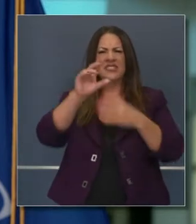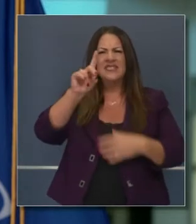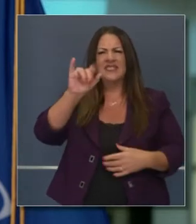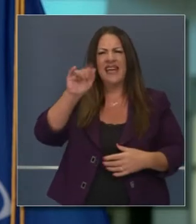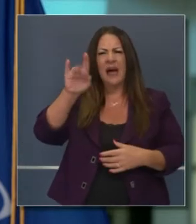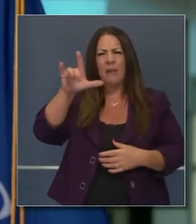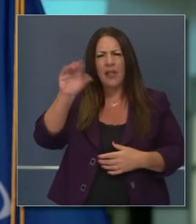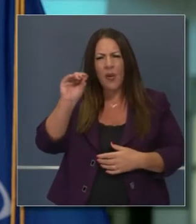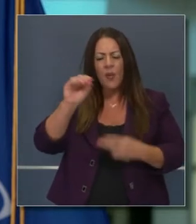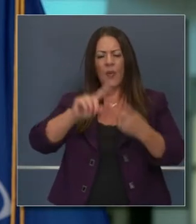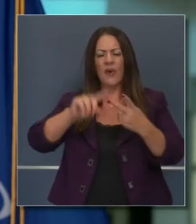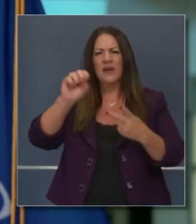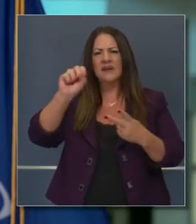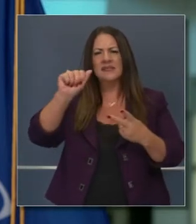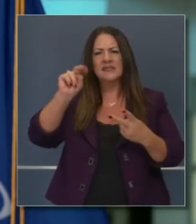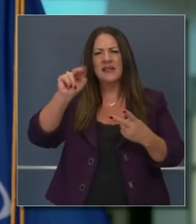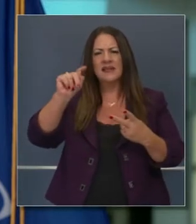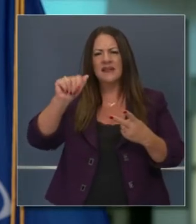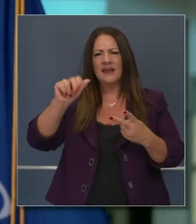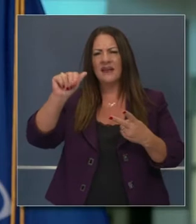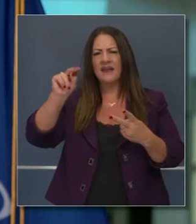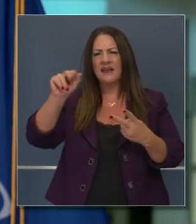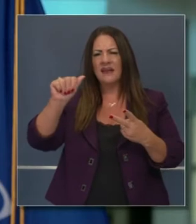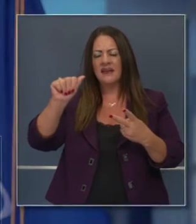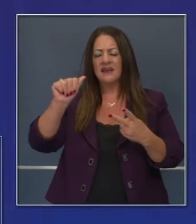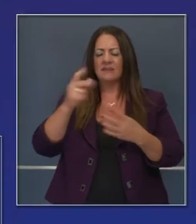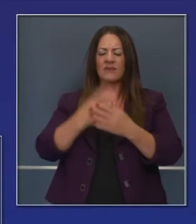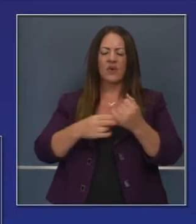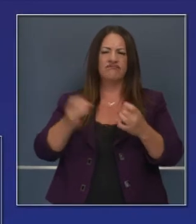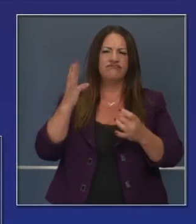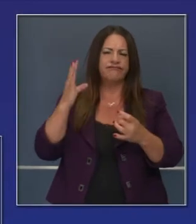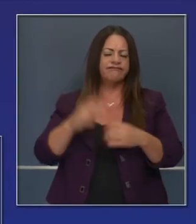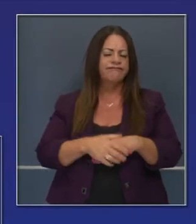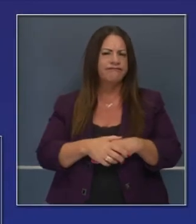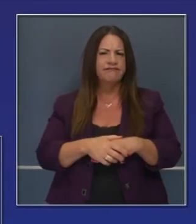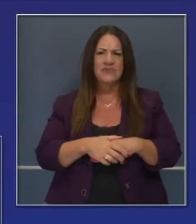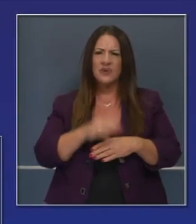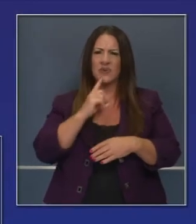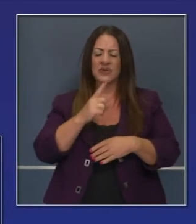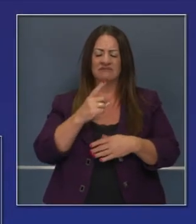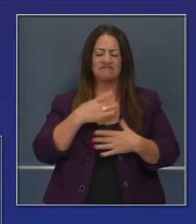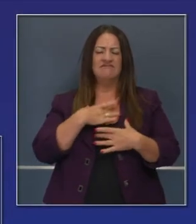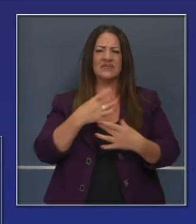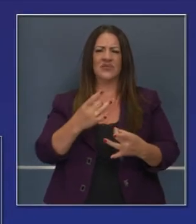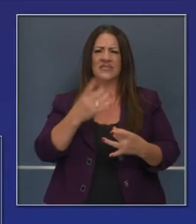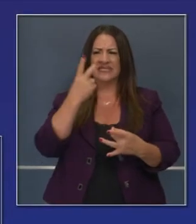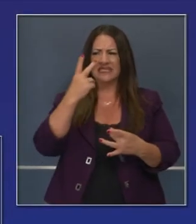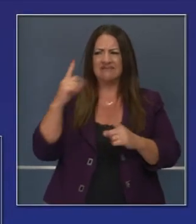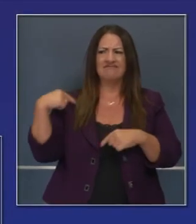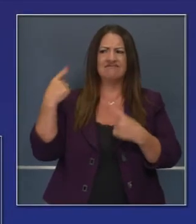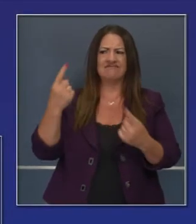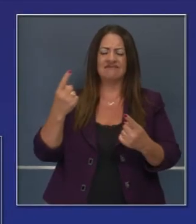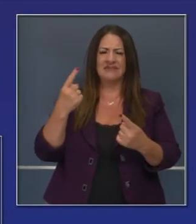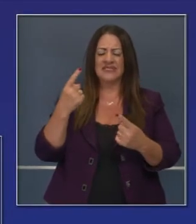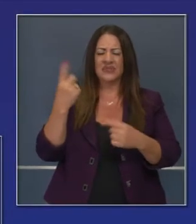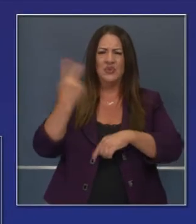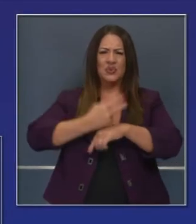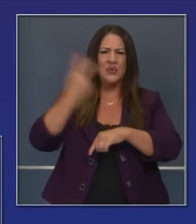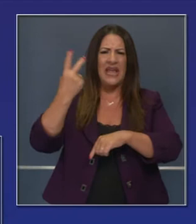Esta temporada es típica. En el año, los vientos de El Diablo y Santa Ana se presentan, pero hemos visto eventos